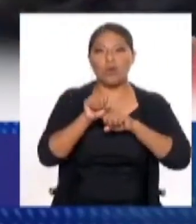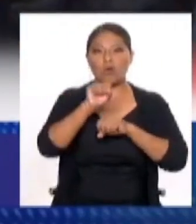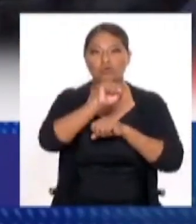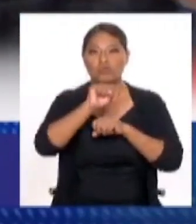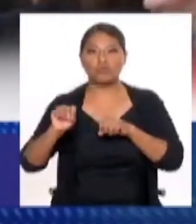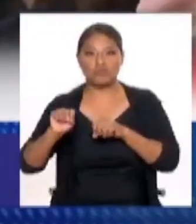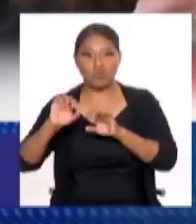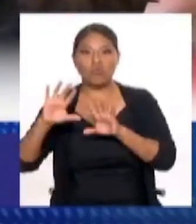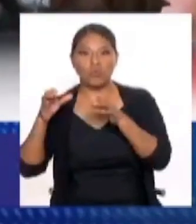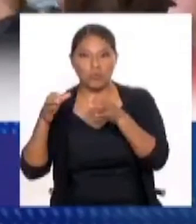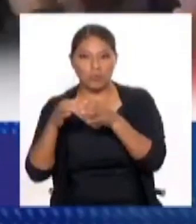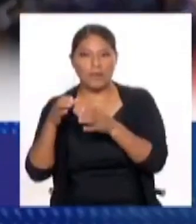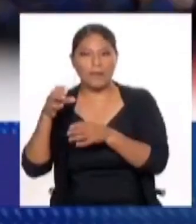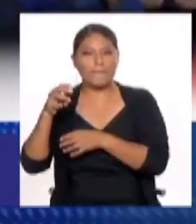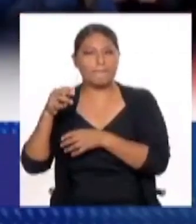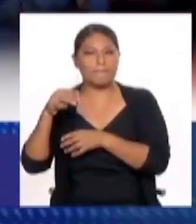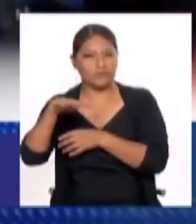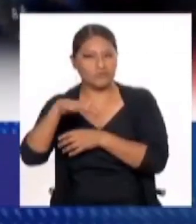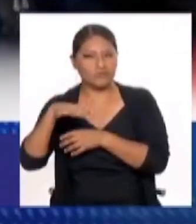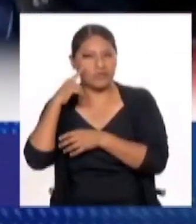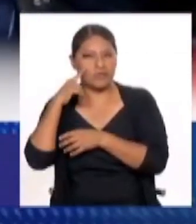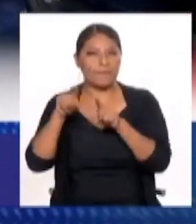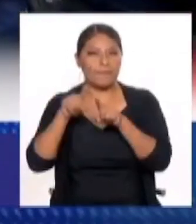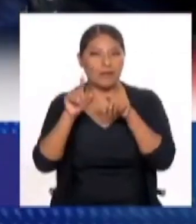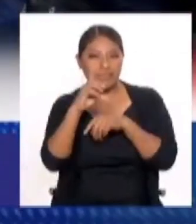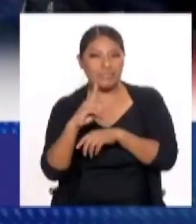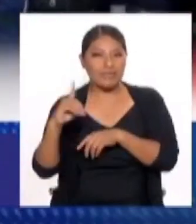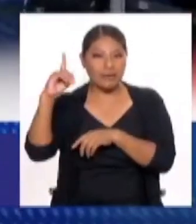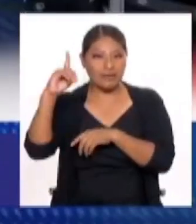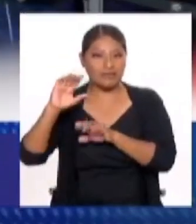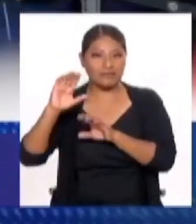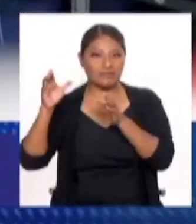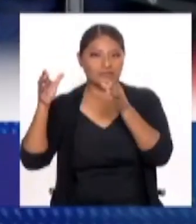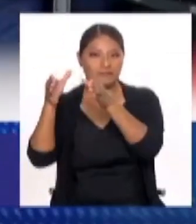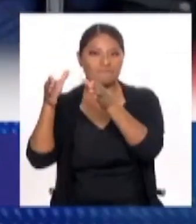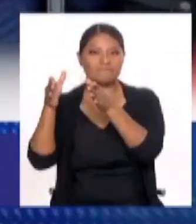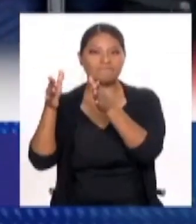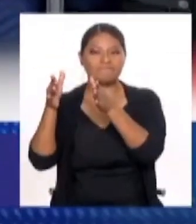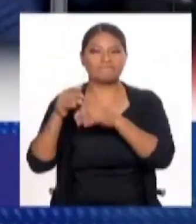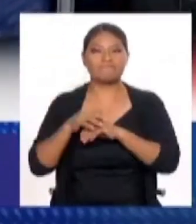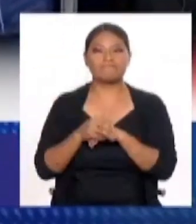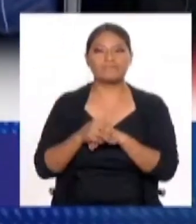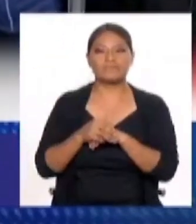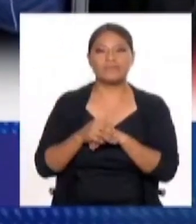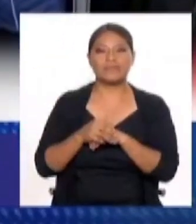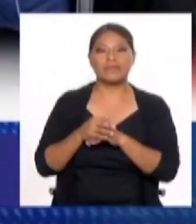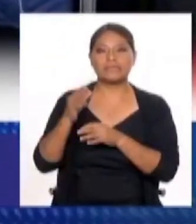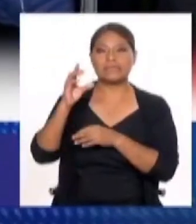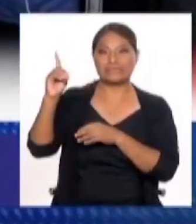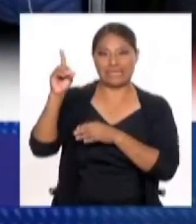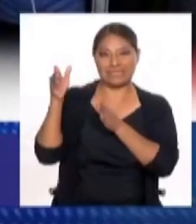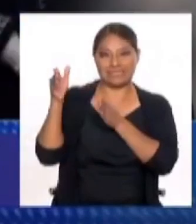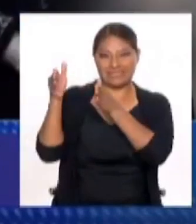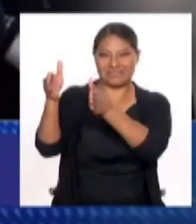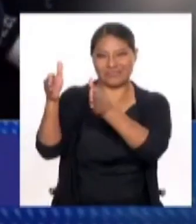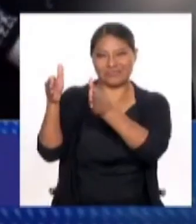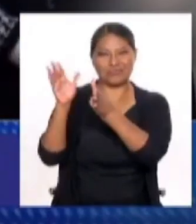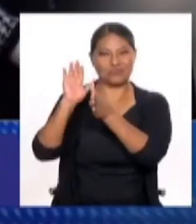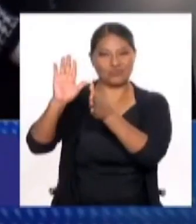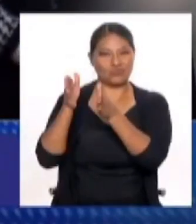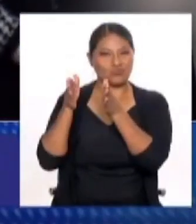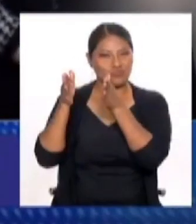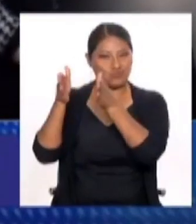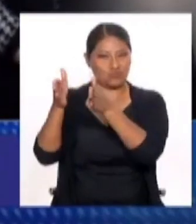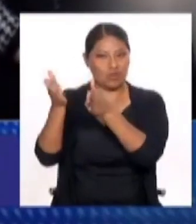pero me parece que la extrema derecha ha tenido, además de este